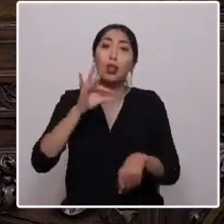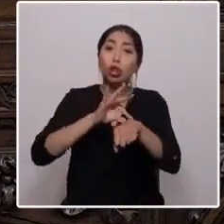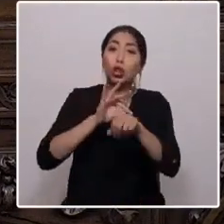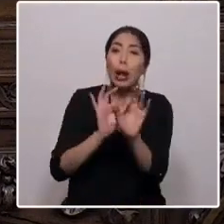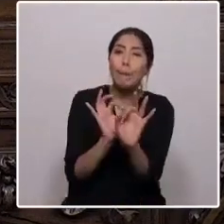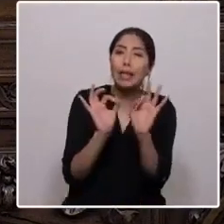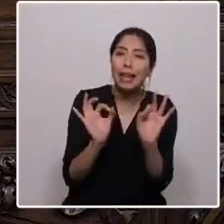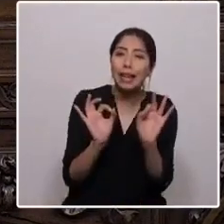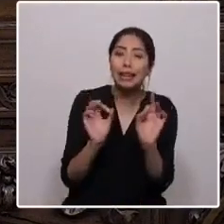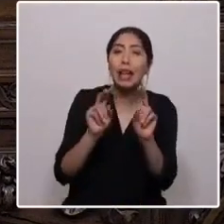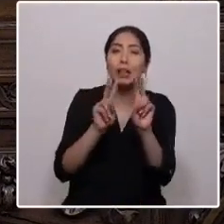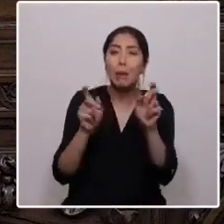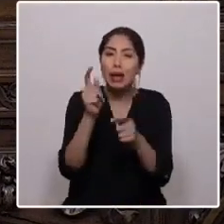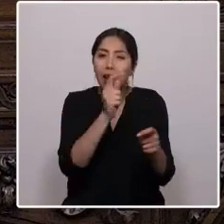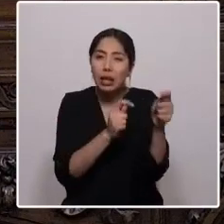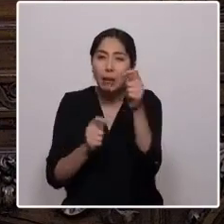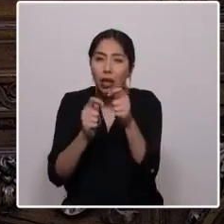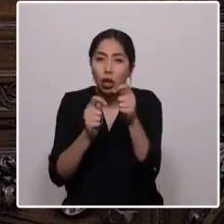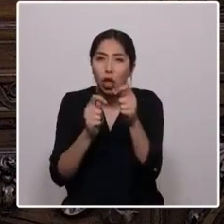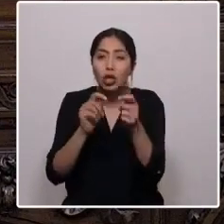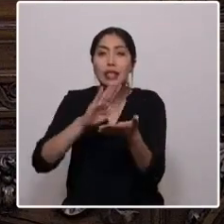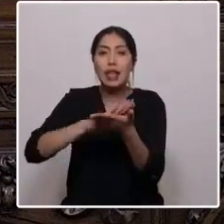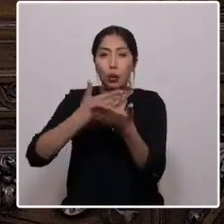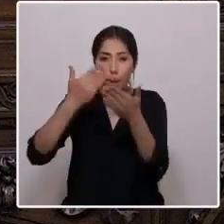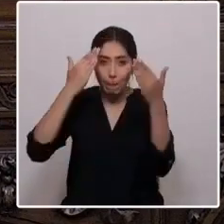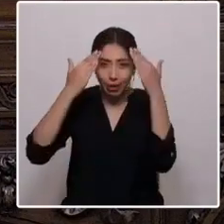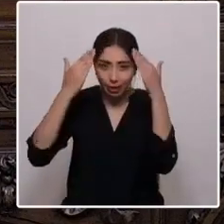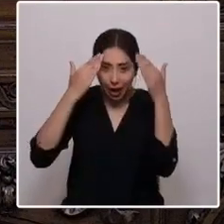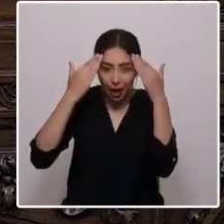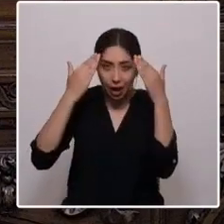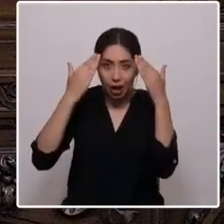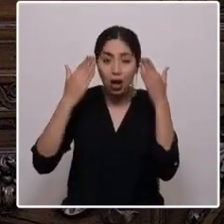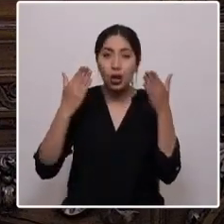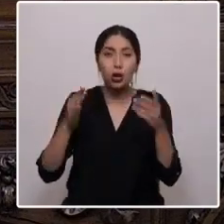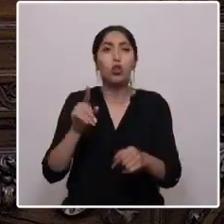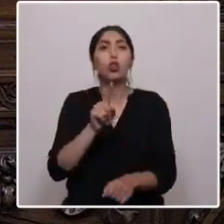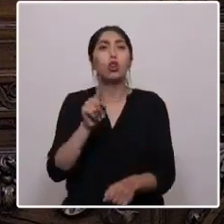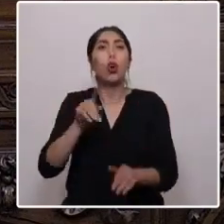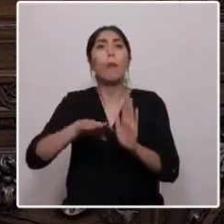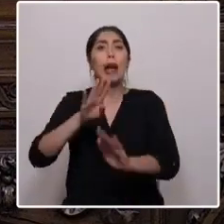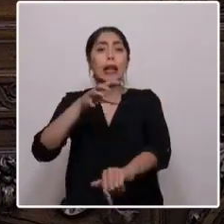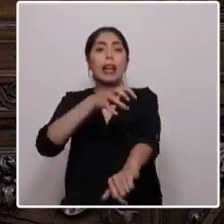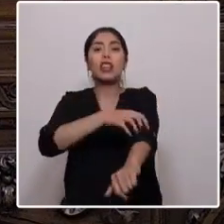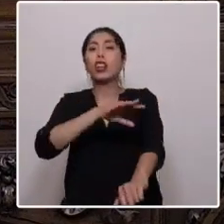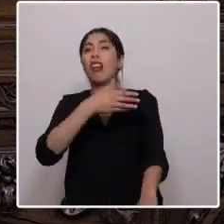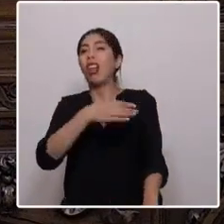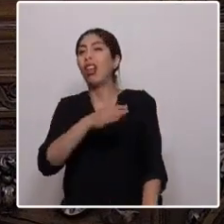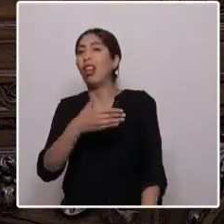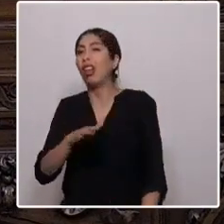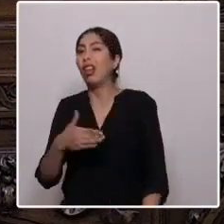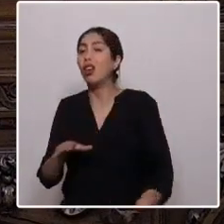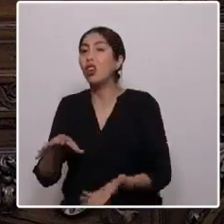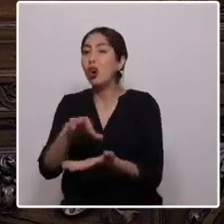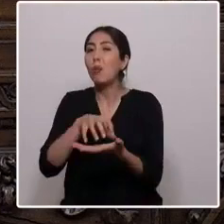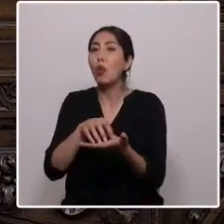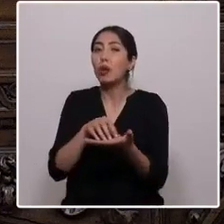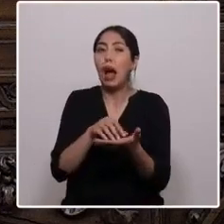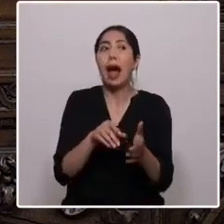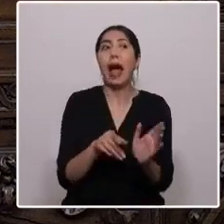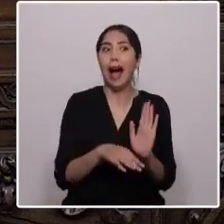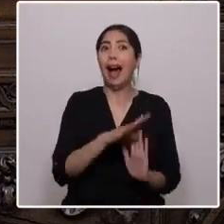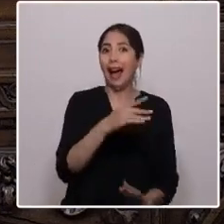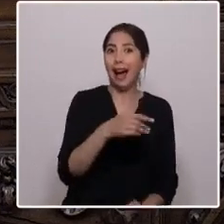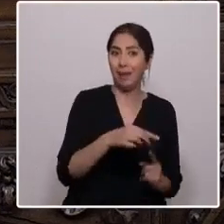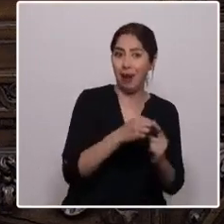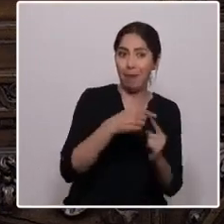mental. No más regiones de primera y segunda categoría. No más comunas de primera y comunas de segunda.